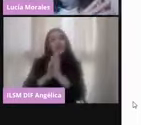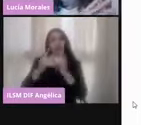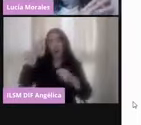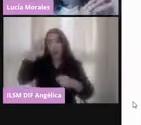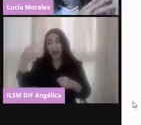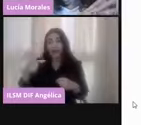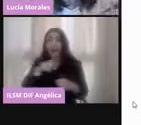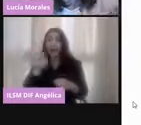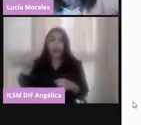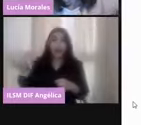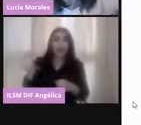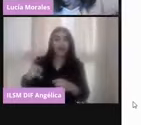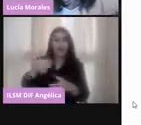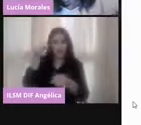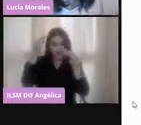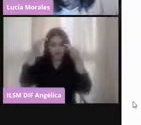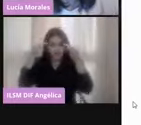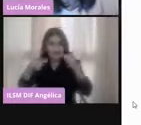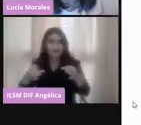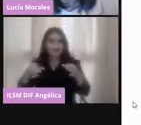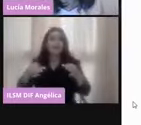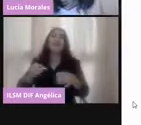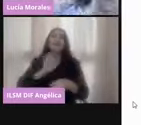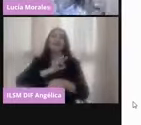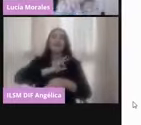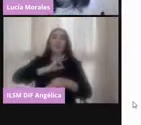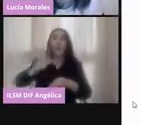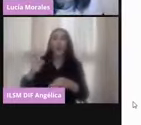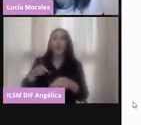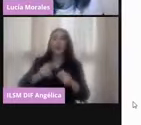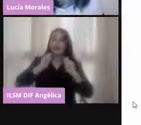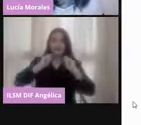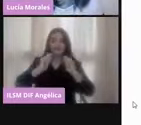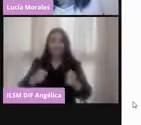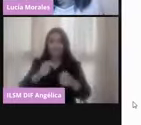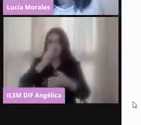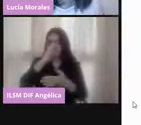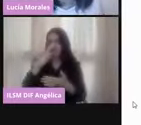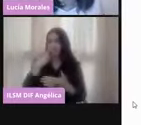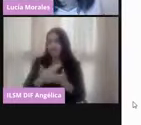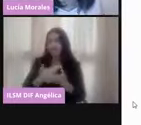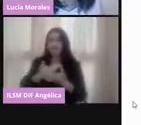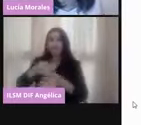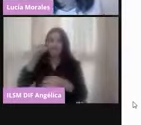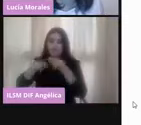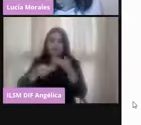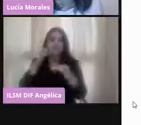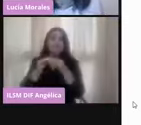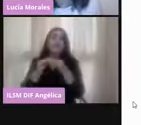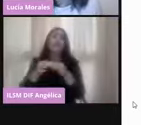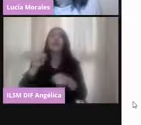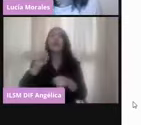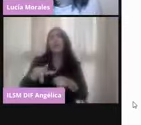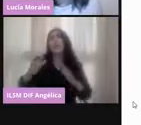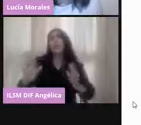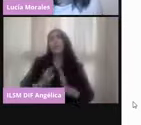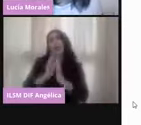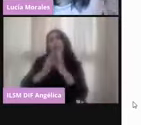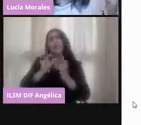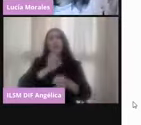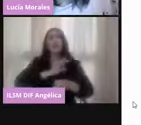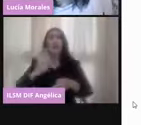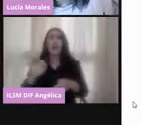correctamente las funciones derivadas de su cargo. También se puede participar como representantes de partido político.